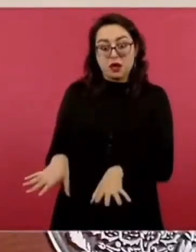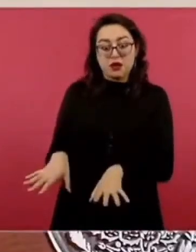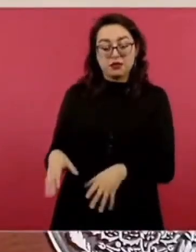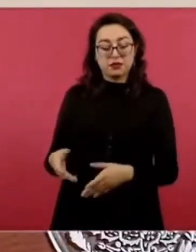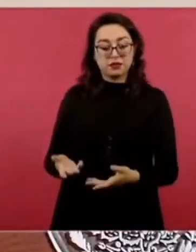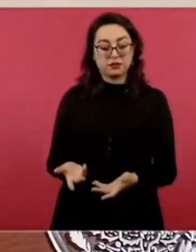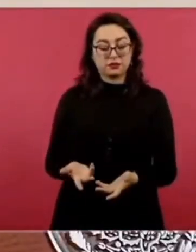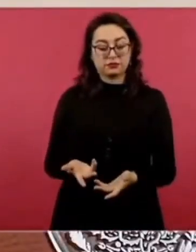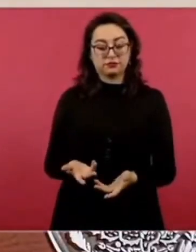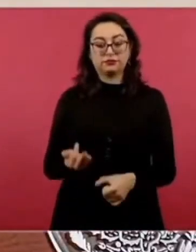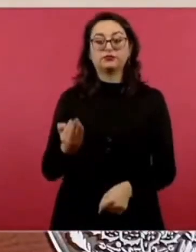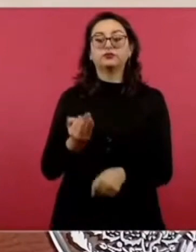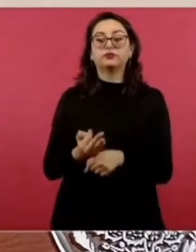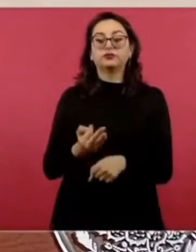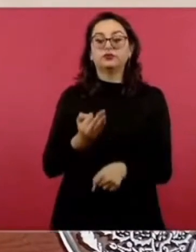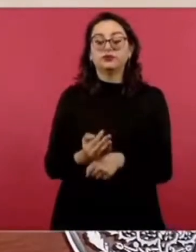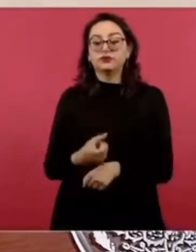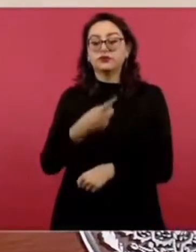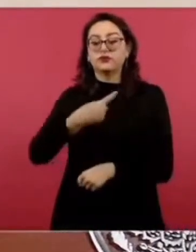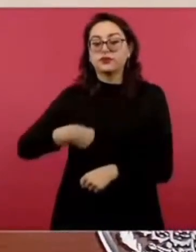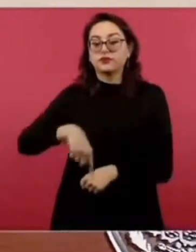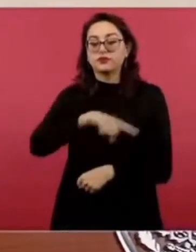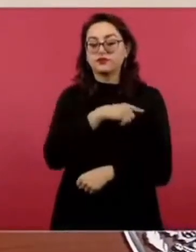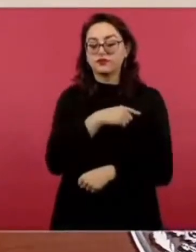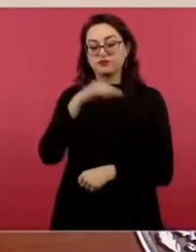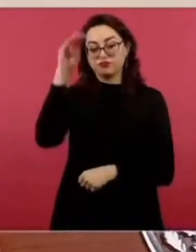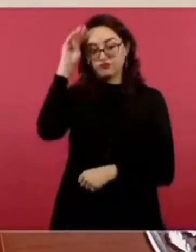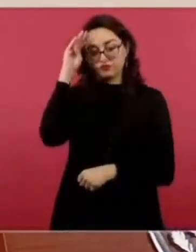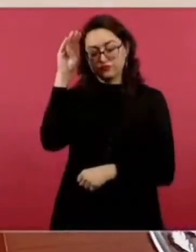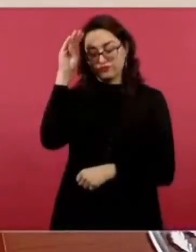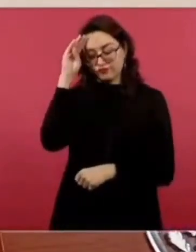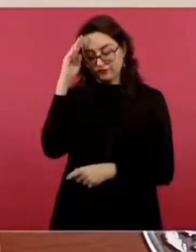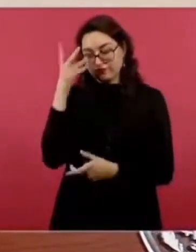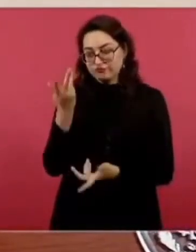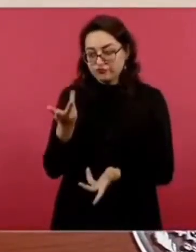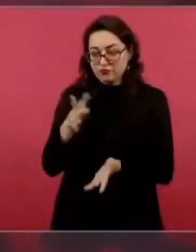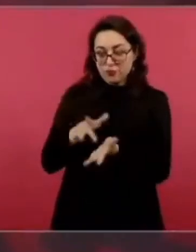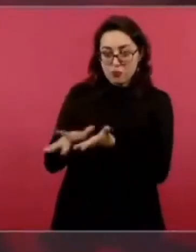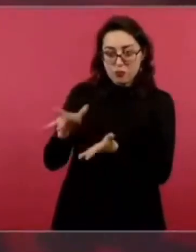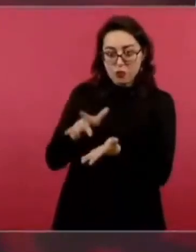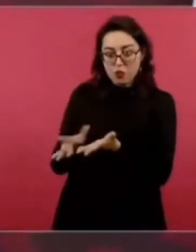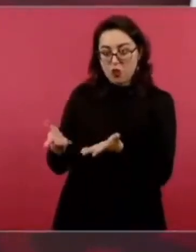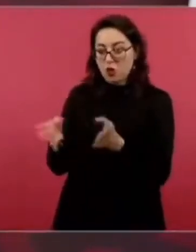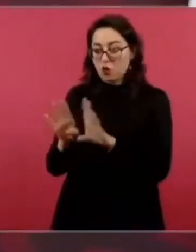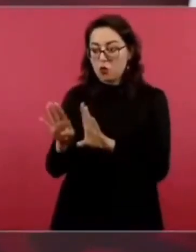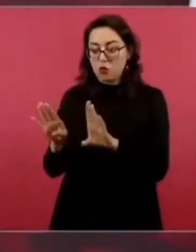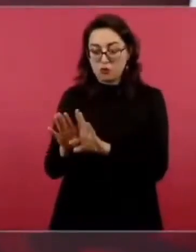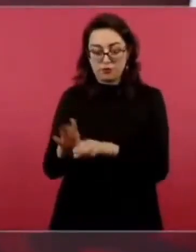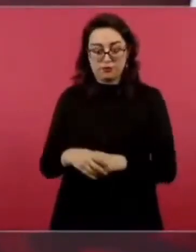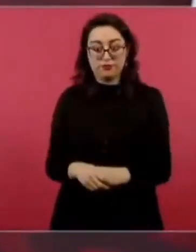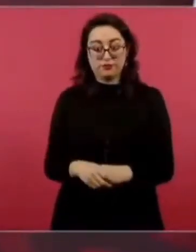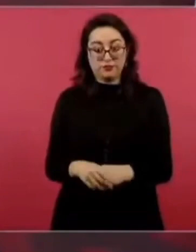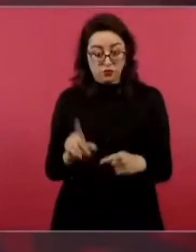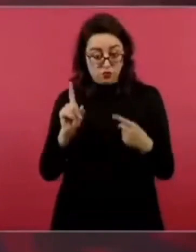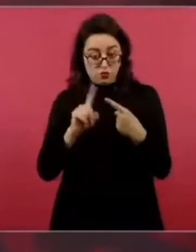¿Qué estamos nosotros buscando? Primero, que el señor Anzira ya